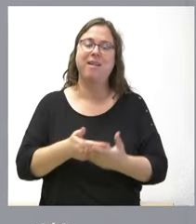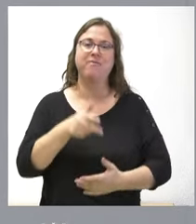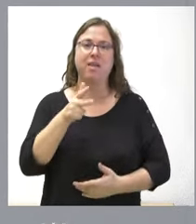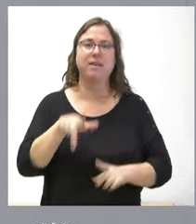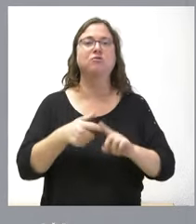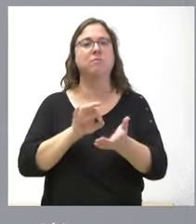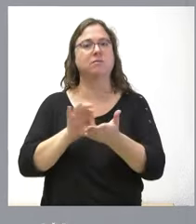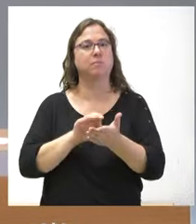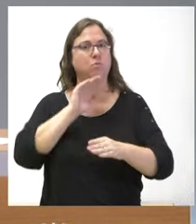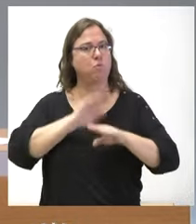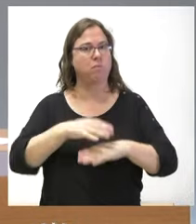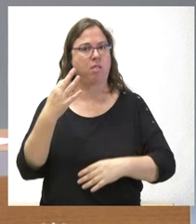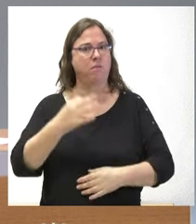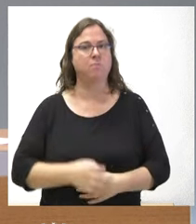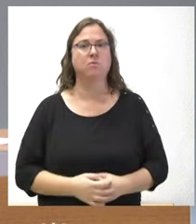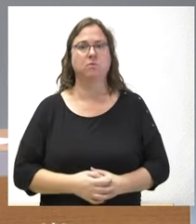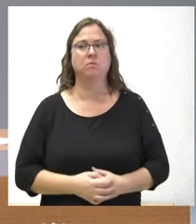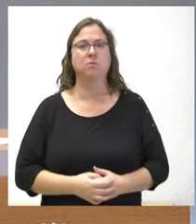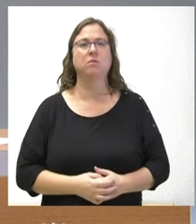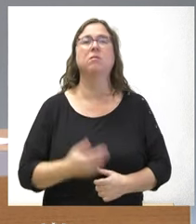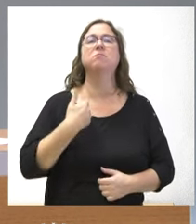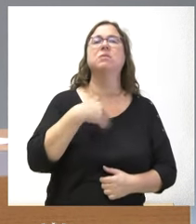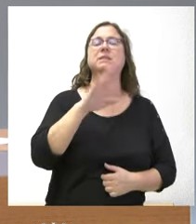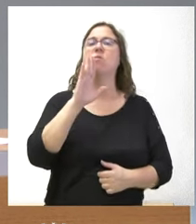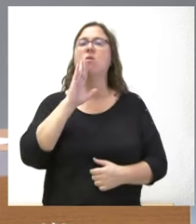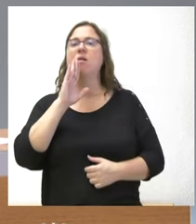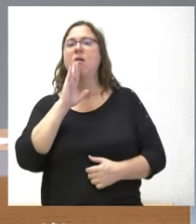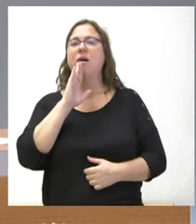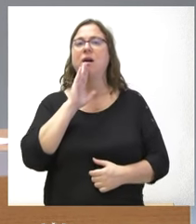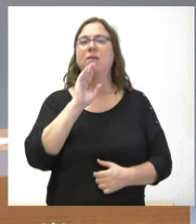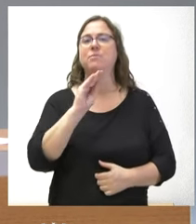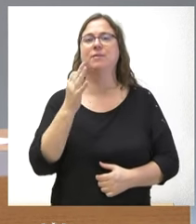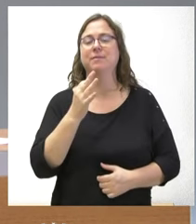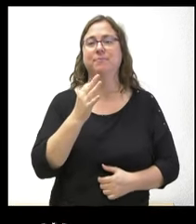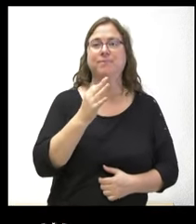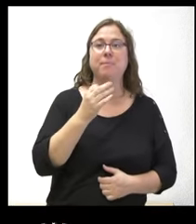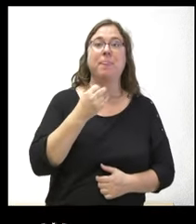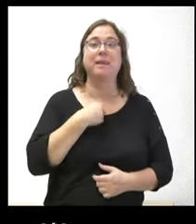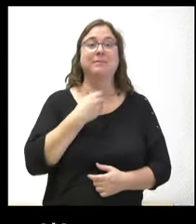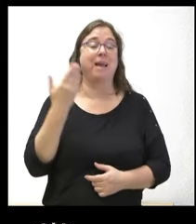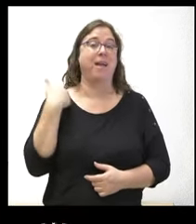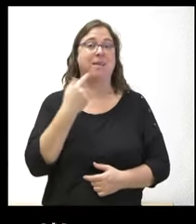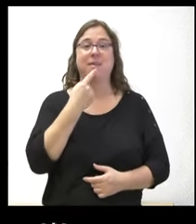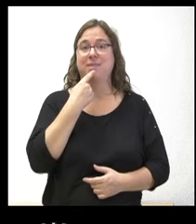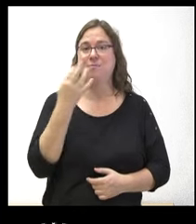servicios lo que le planteábamos es el mensaje que se lanzó ayer fue